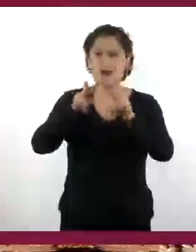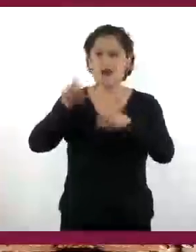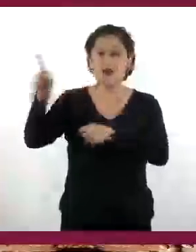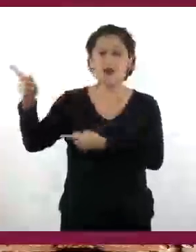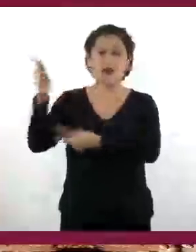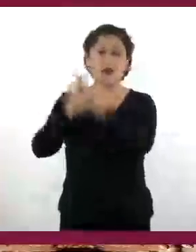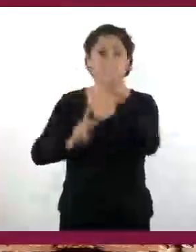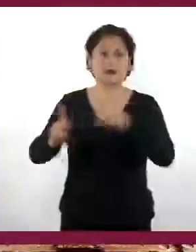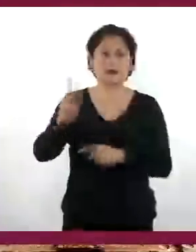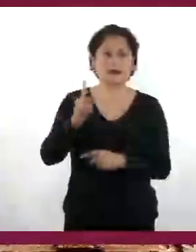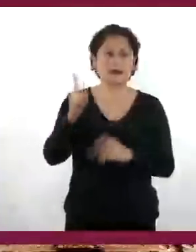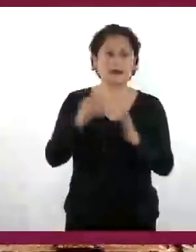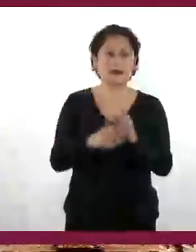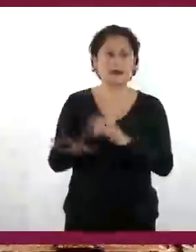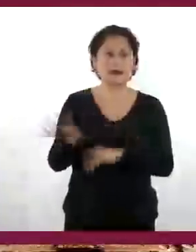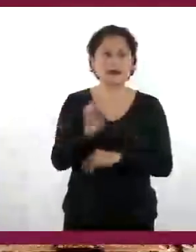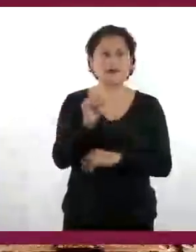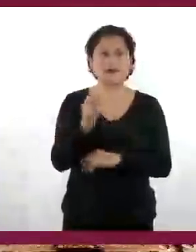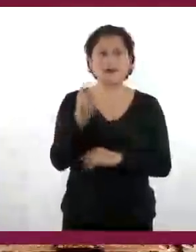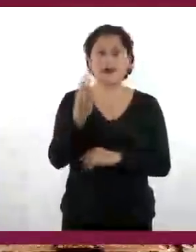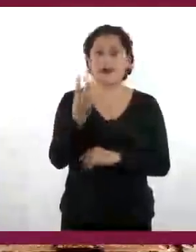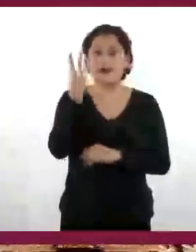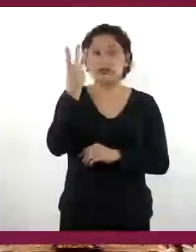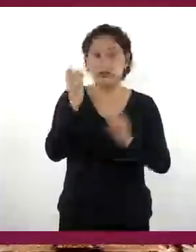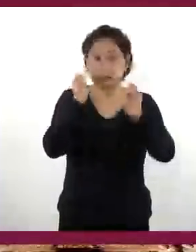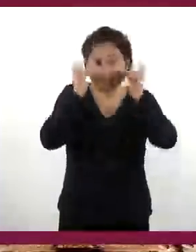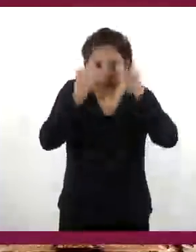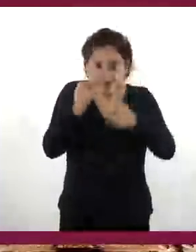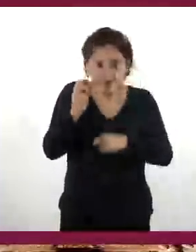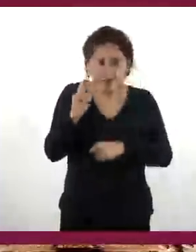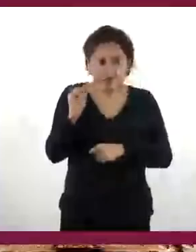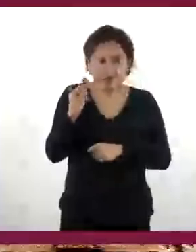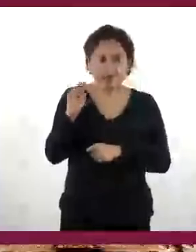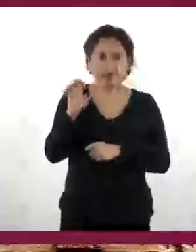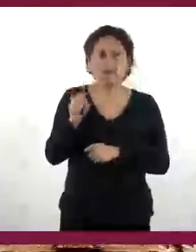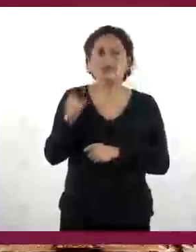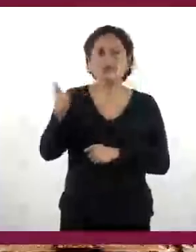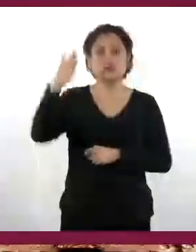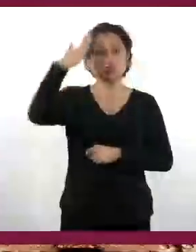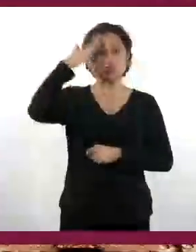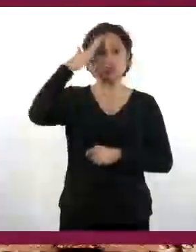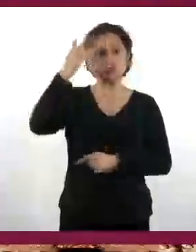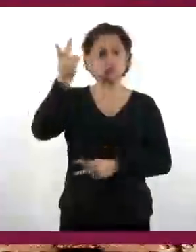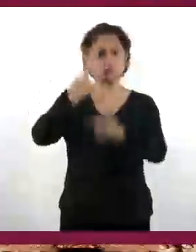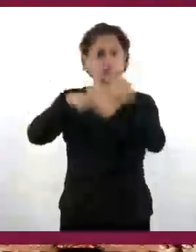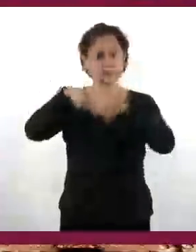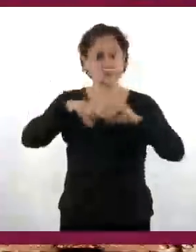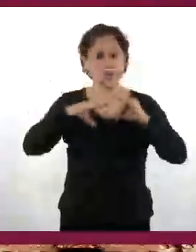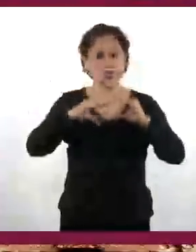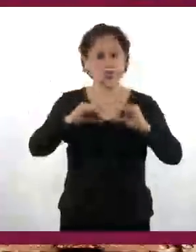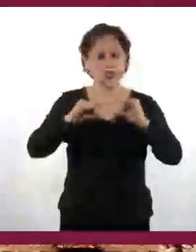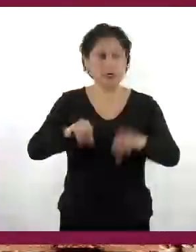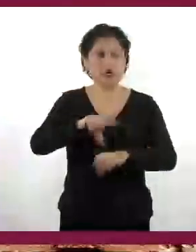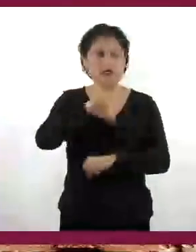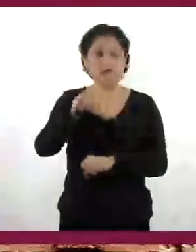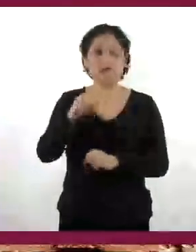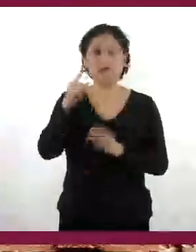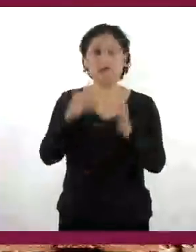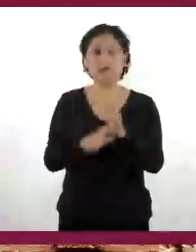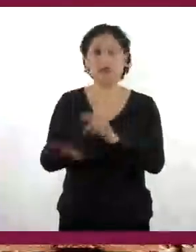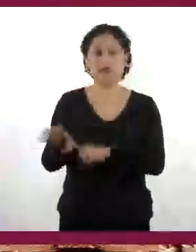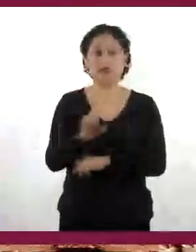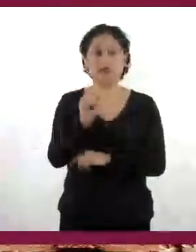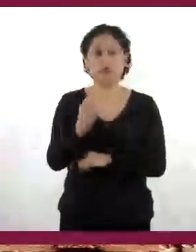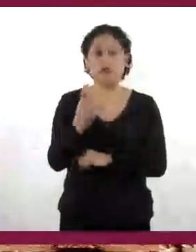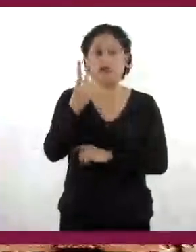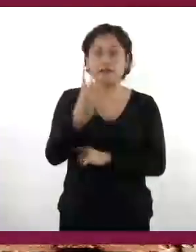franciscanos a la Nueva España a iniciar la misión evangelizadora. Y en 1524, arribaron 12